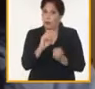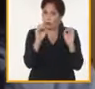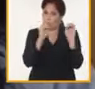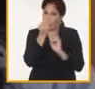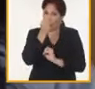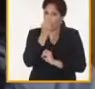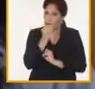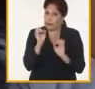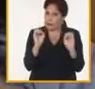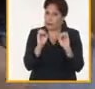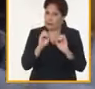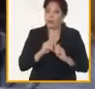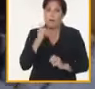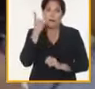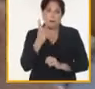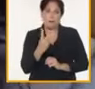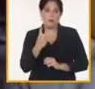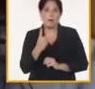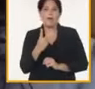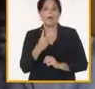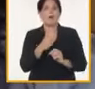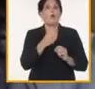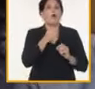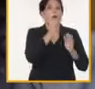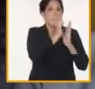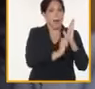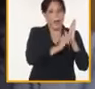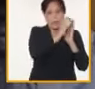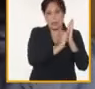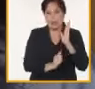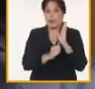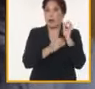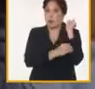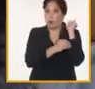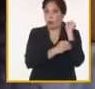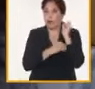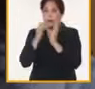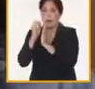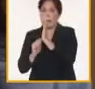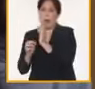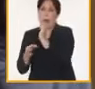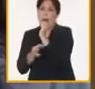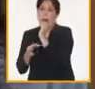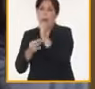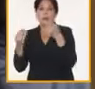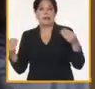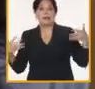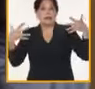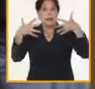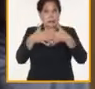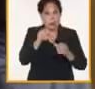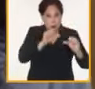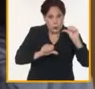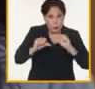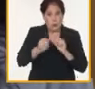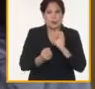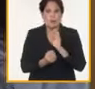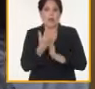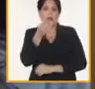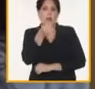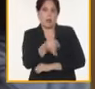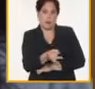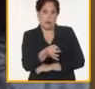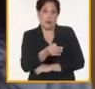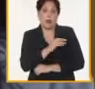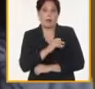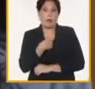adicional, que es primero cruzar las líneas, obtener el maíz híbrido, que es el que tiene potencia genética, y hemos calculado que si todo